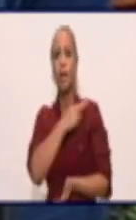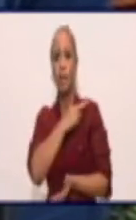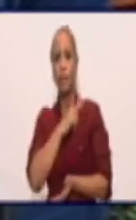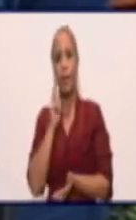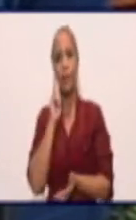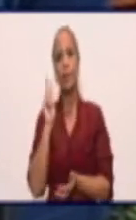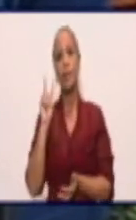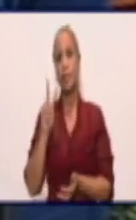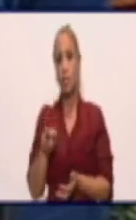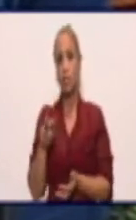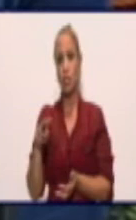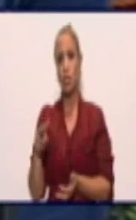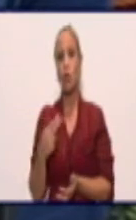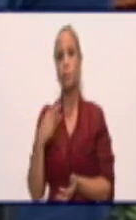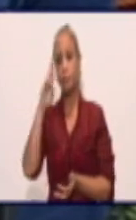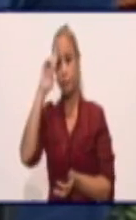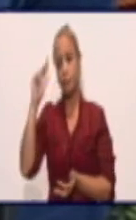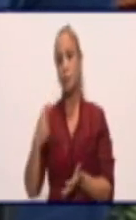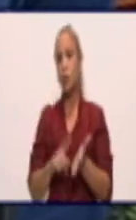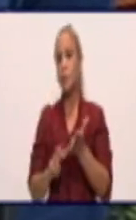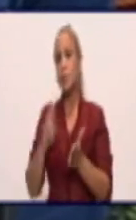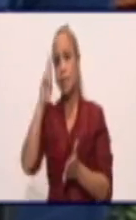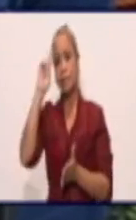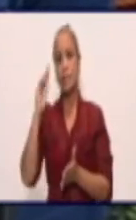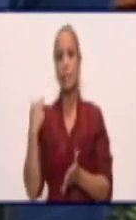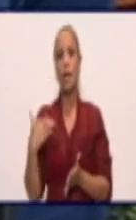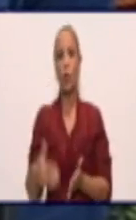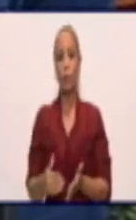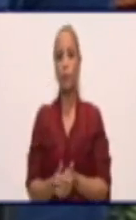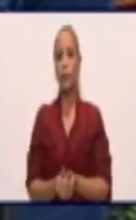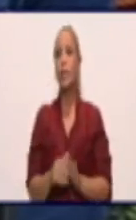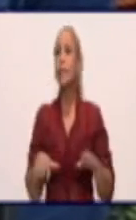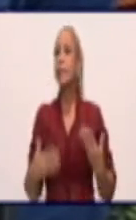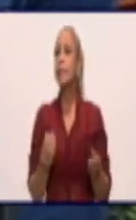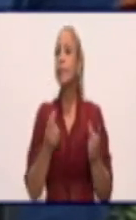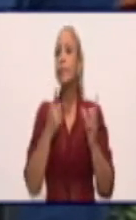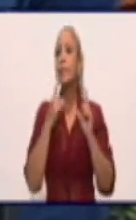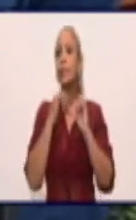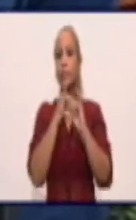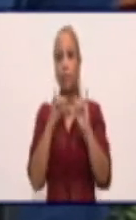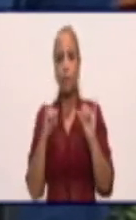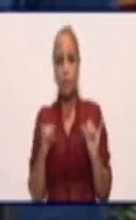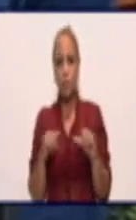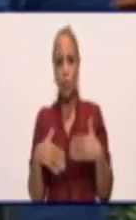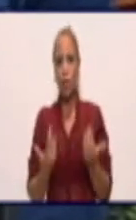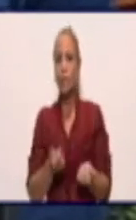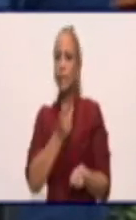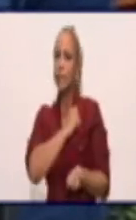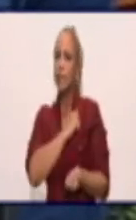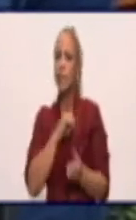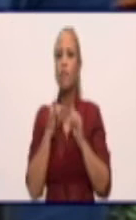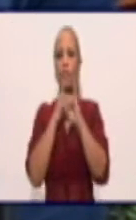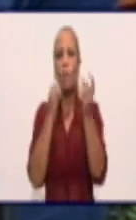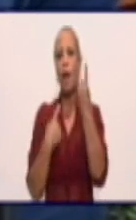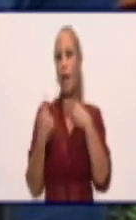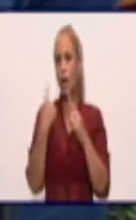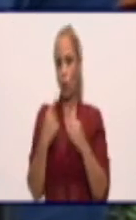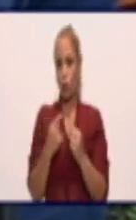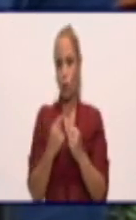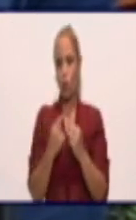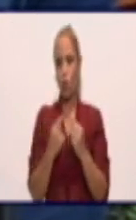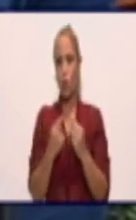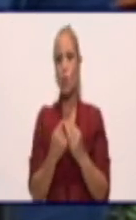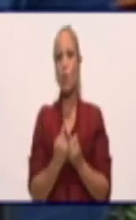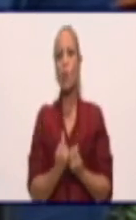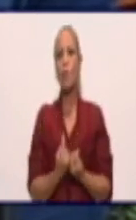médica en la Dirección Provincial de Salud. De los datos que ofrecía la doctora, yo quiero refrescarle algunos. En